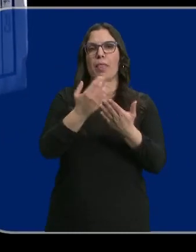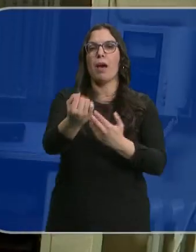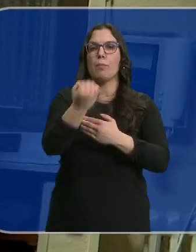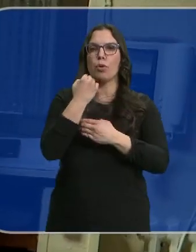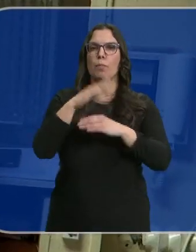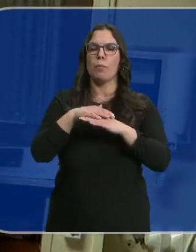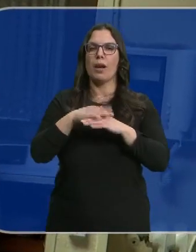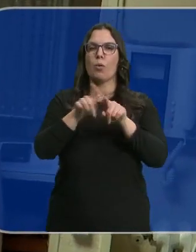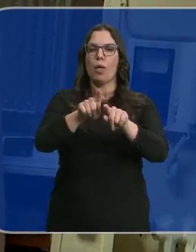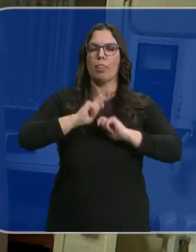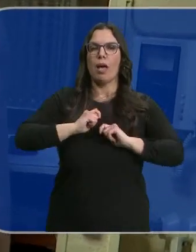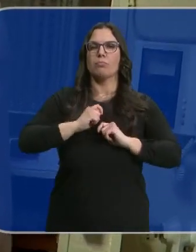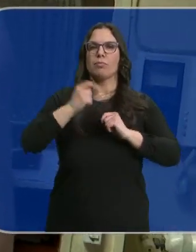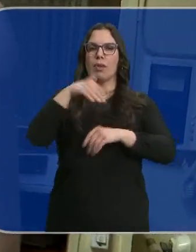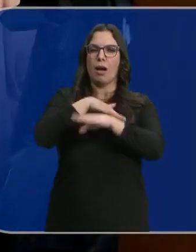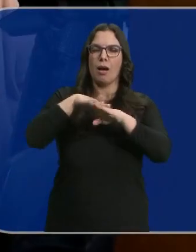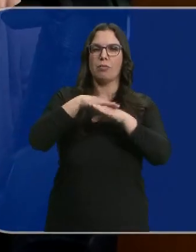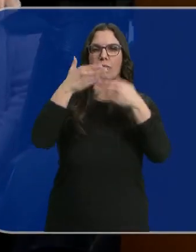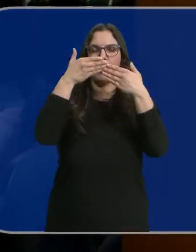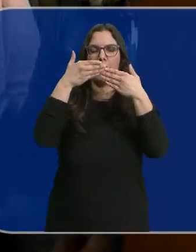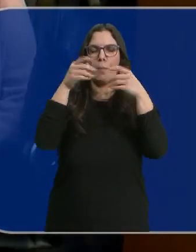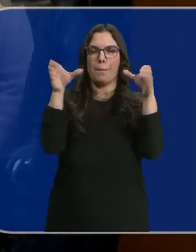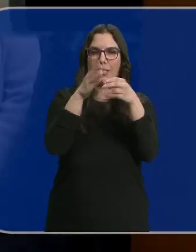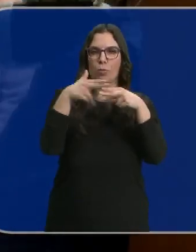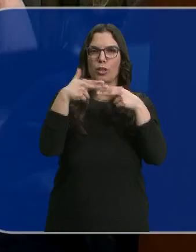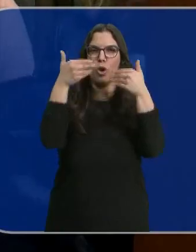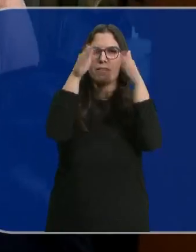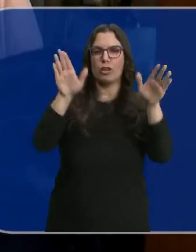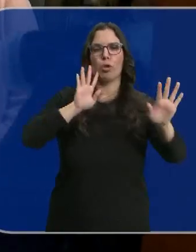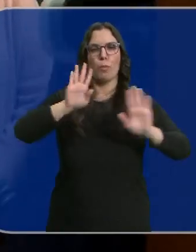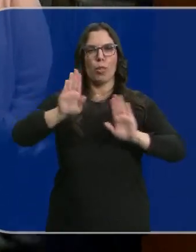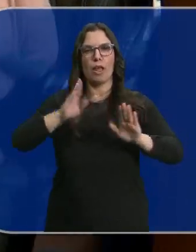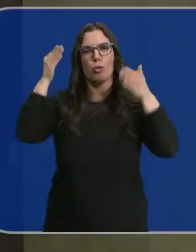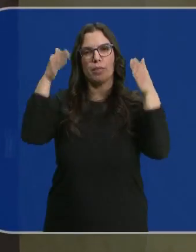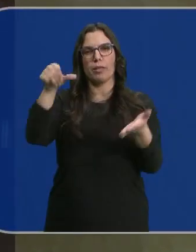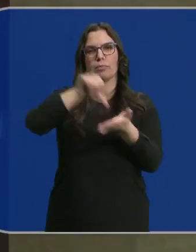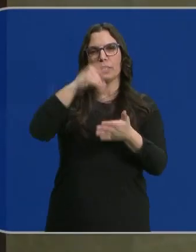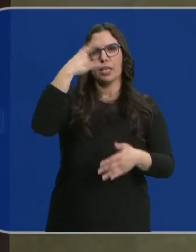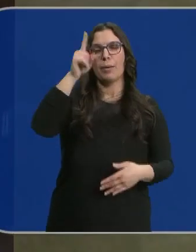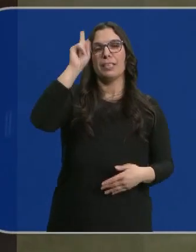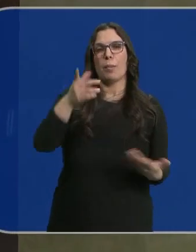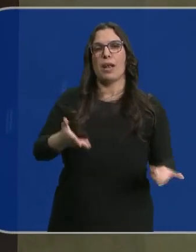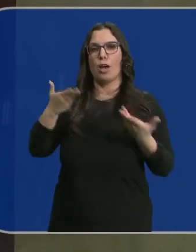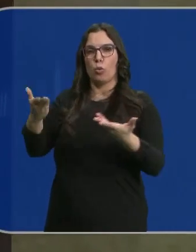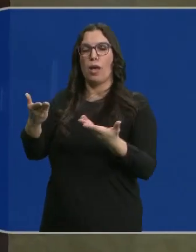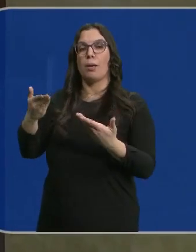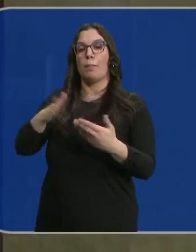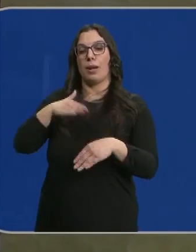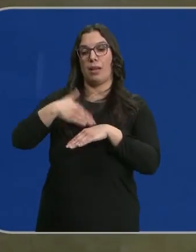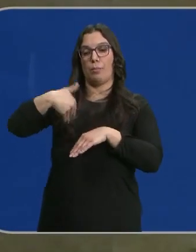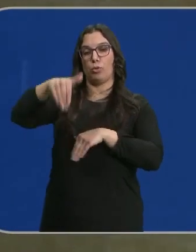presidir un partido abierto, moderado, centrado en Salamanca, dice, pero también en ayudar a la victoria de Feijo en las generales.